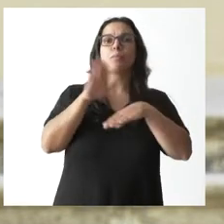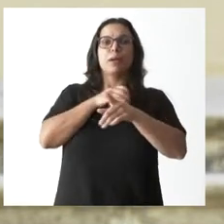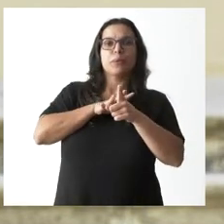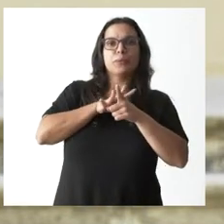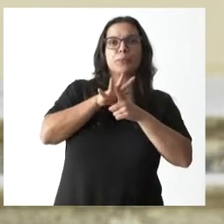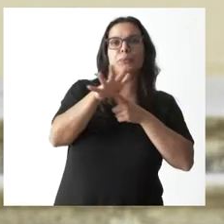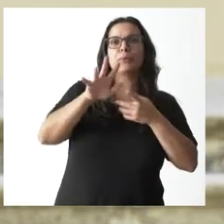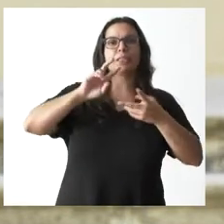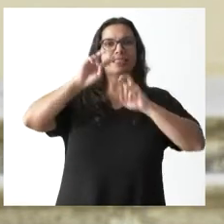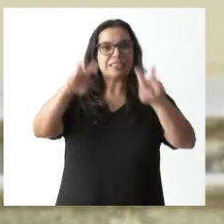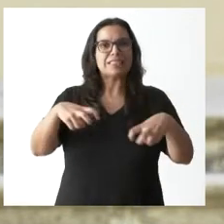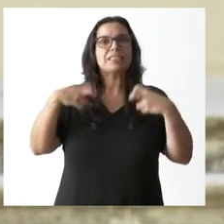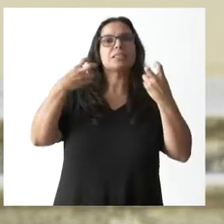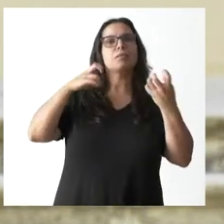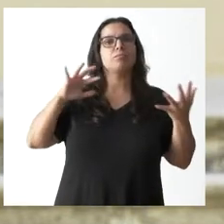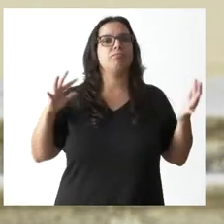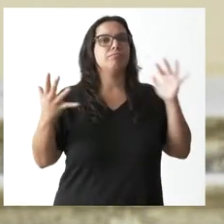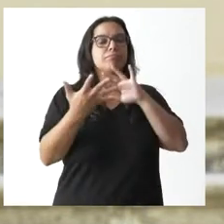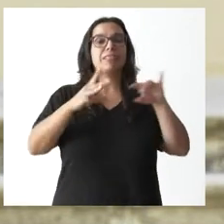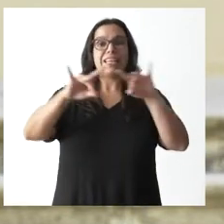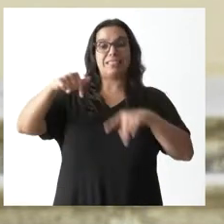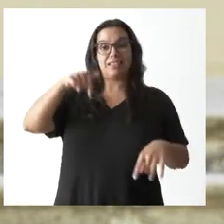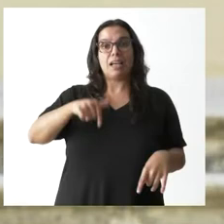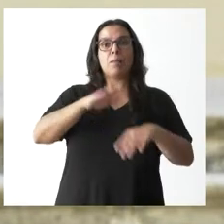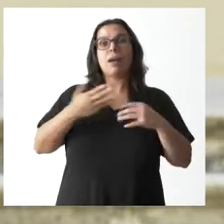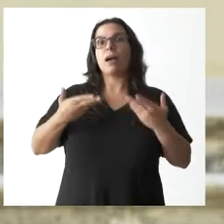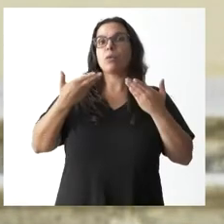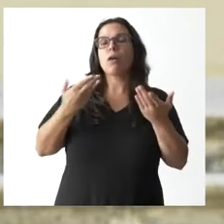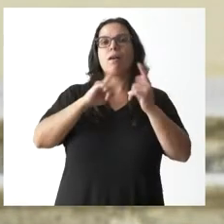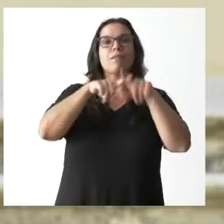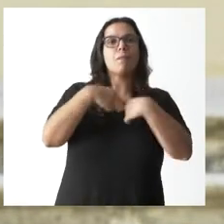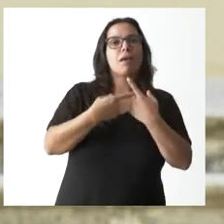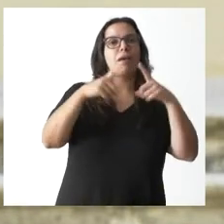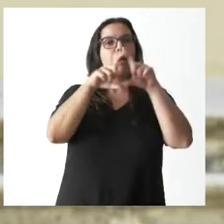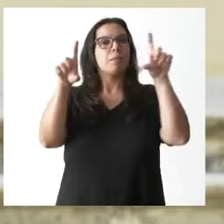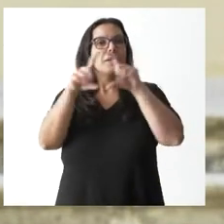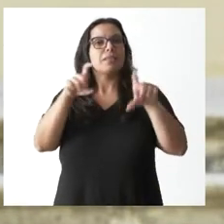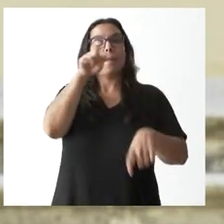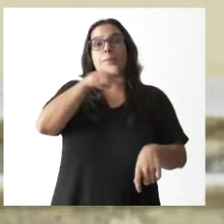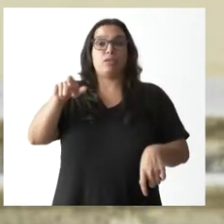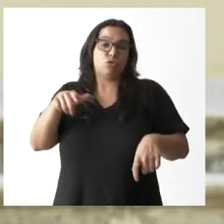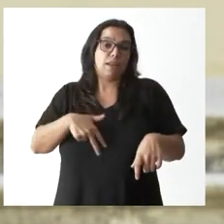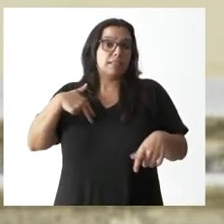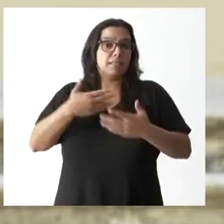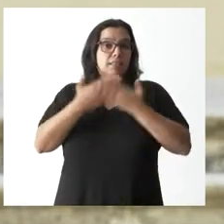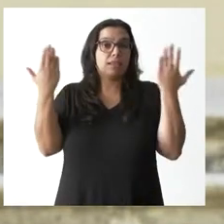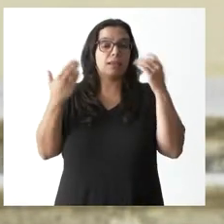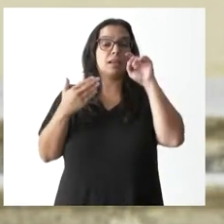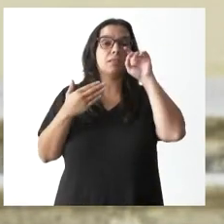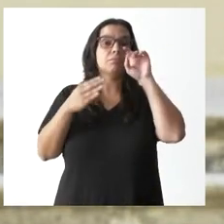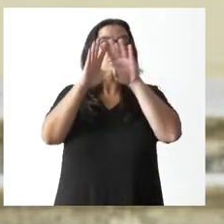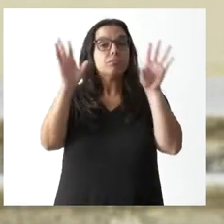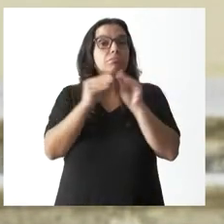esta tierra y en ayudar a las familias, a las empresas, a las personas, en definitiva, para